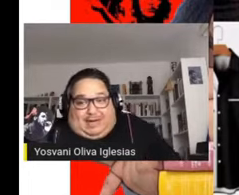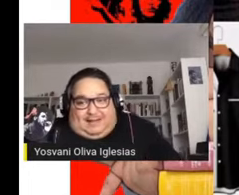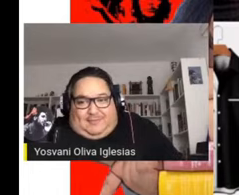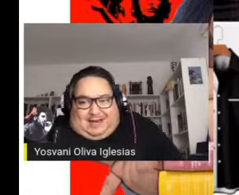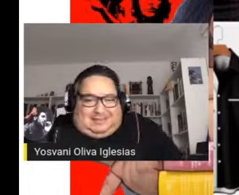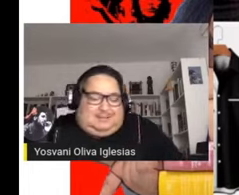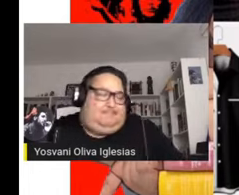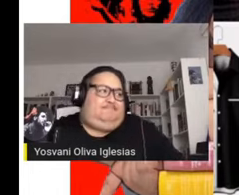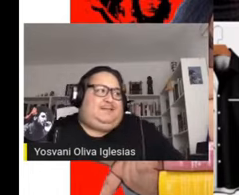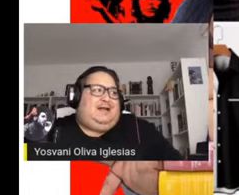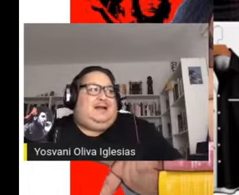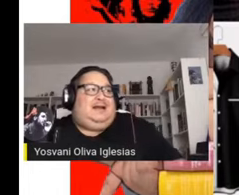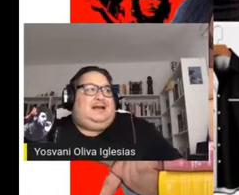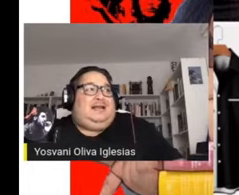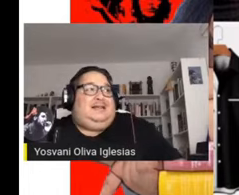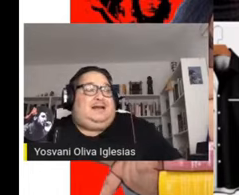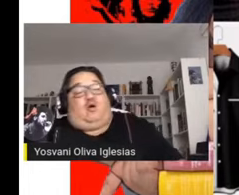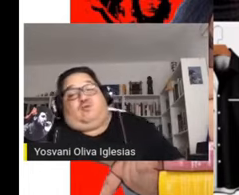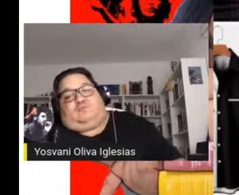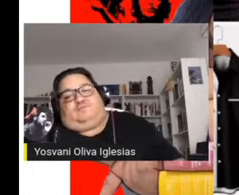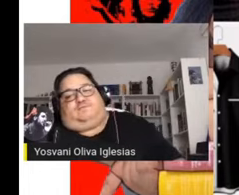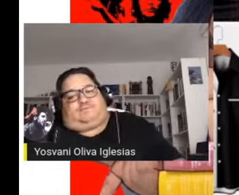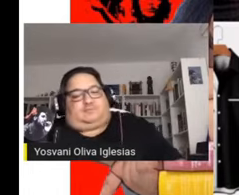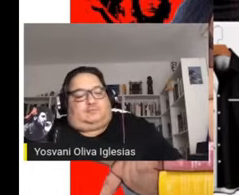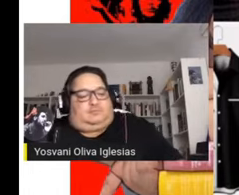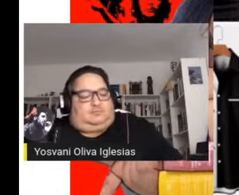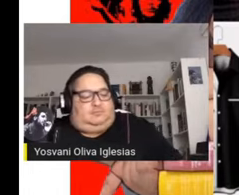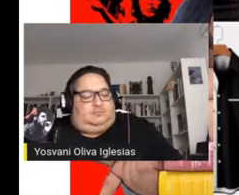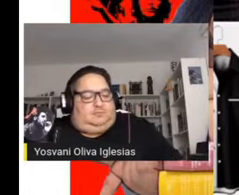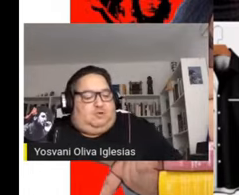pero que además lideró